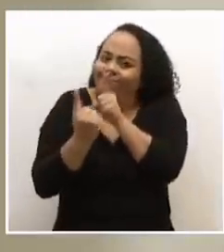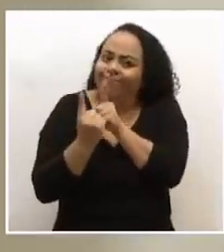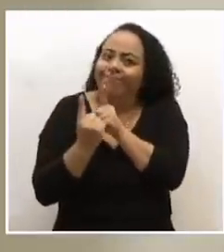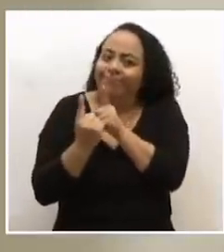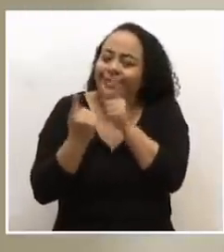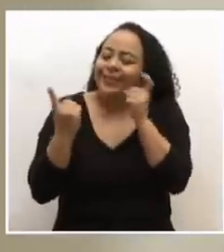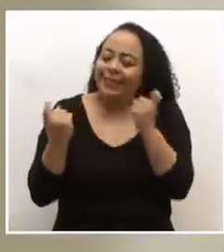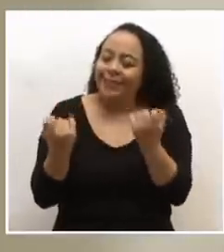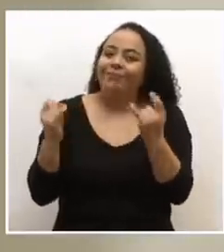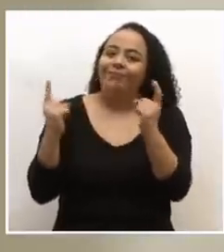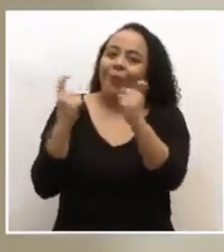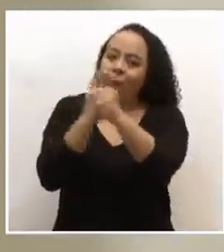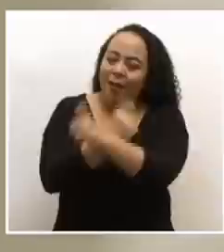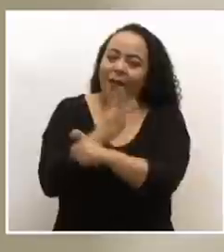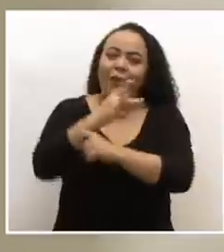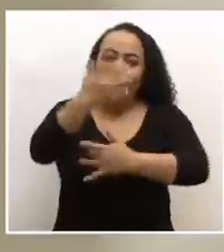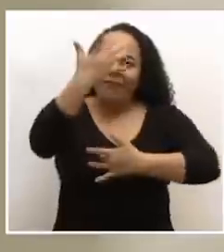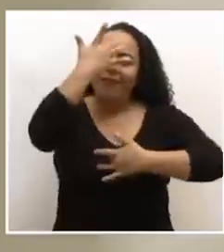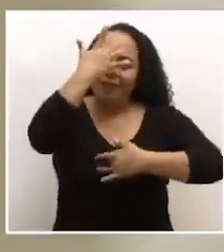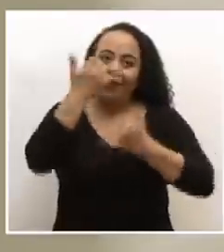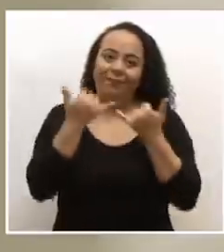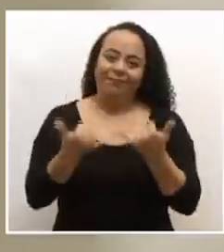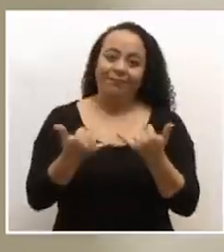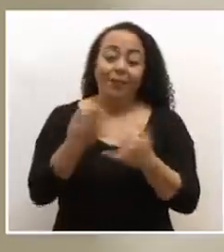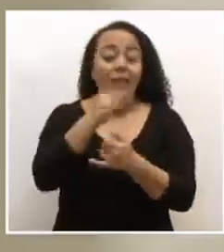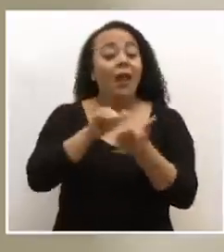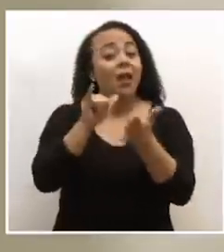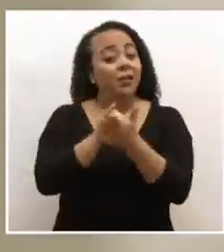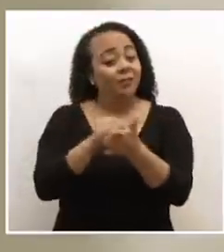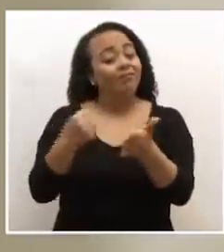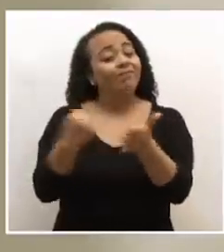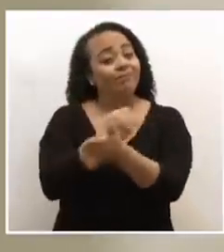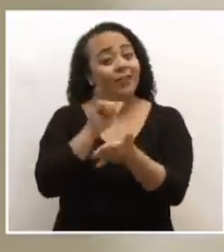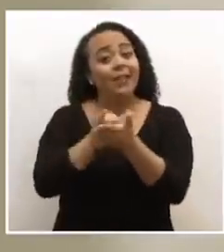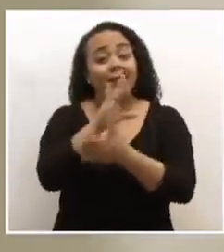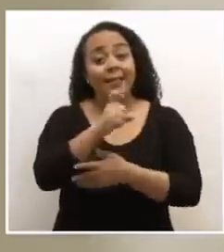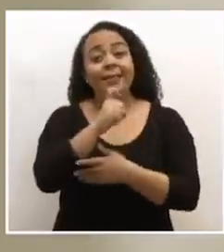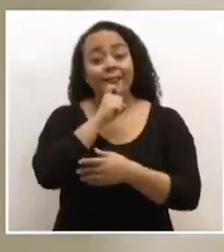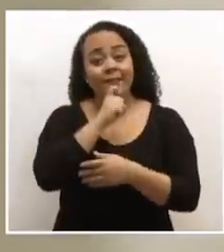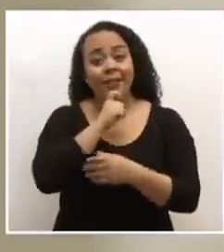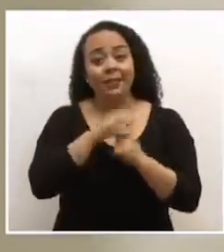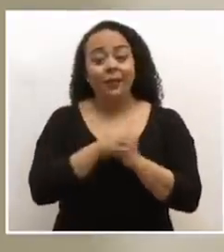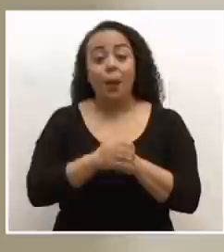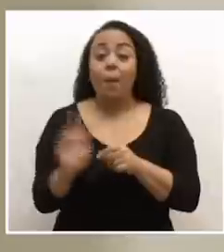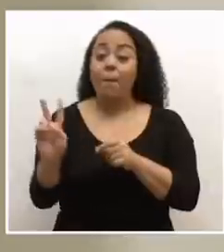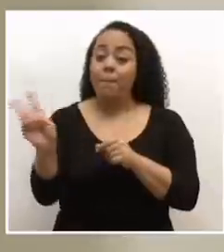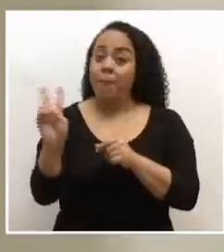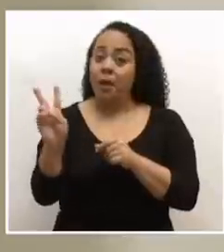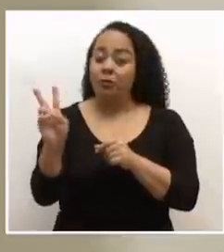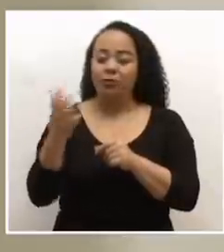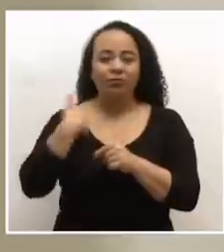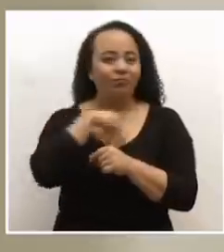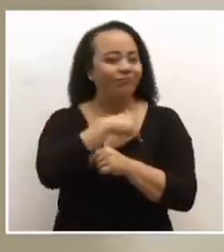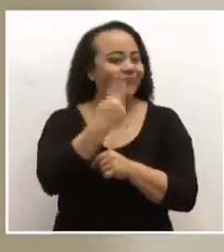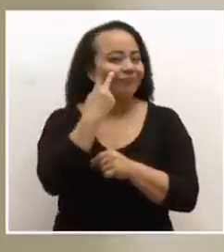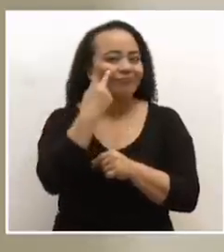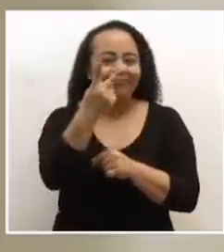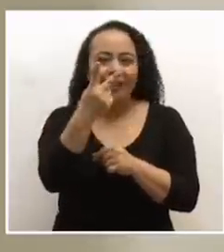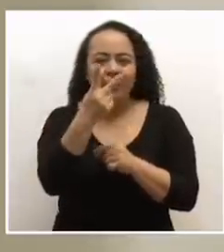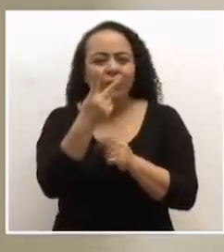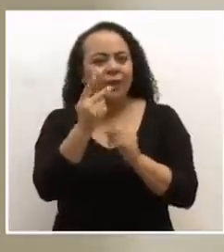complicado o que están enfermas. Y eso es lo lamentable de esto y lo difícil. Es un virus, no lo estamos viendo directamente,